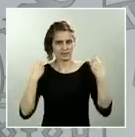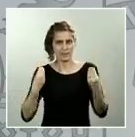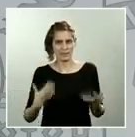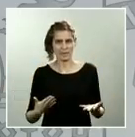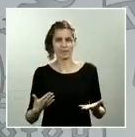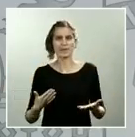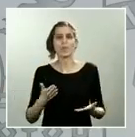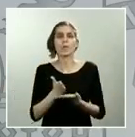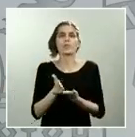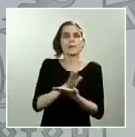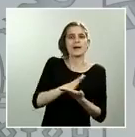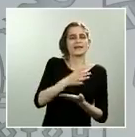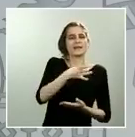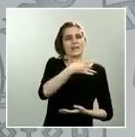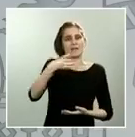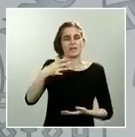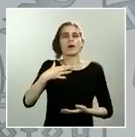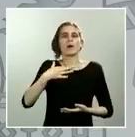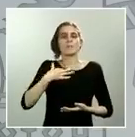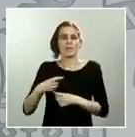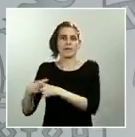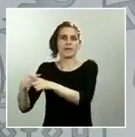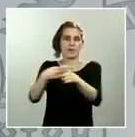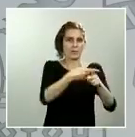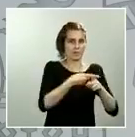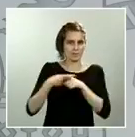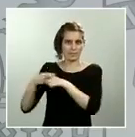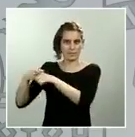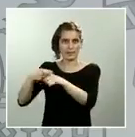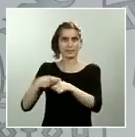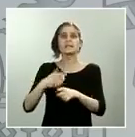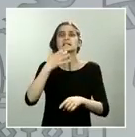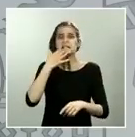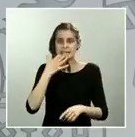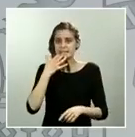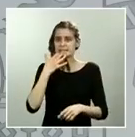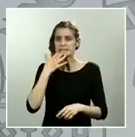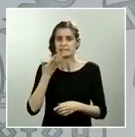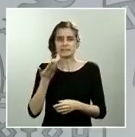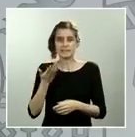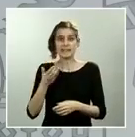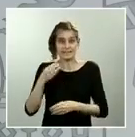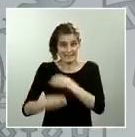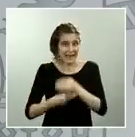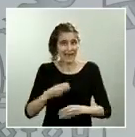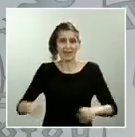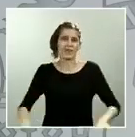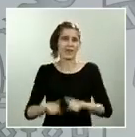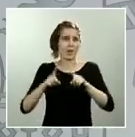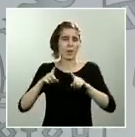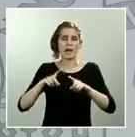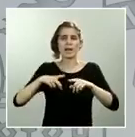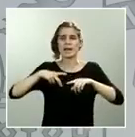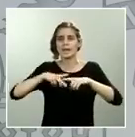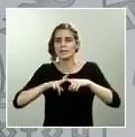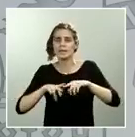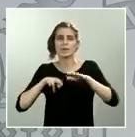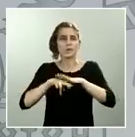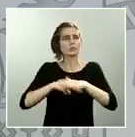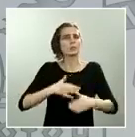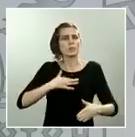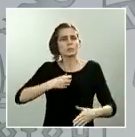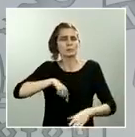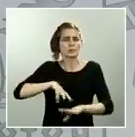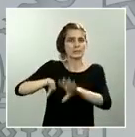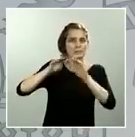mutualice parte de esa deuda nos parece conveniente y, por tanto, no es tan importante si se llama de una manera o se